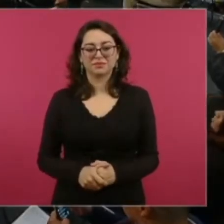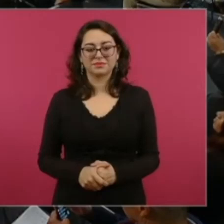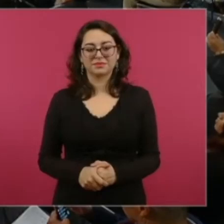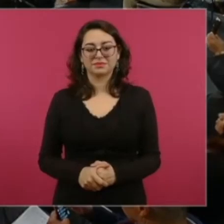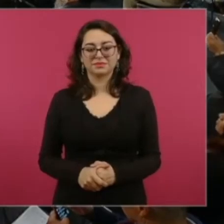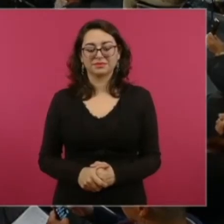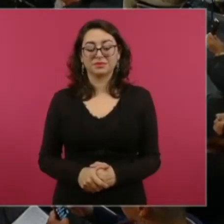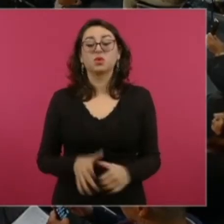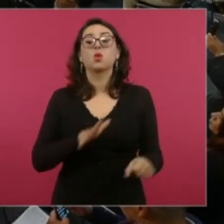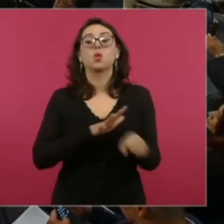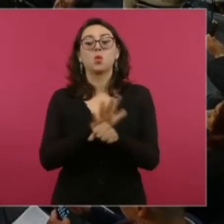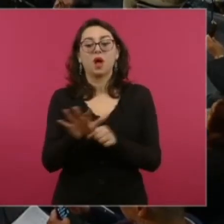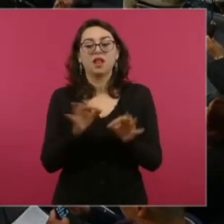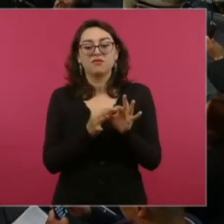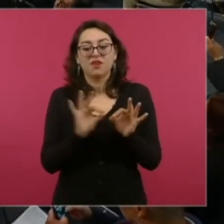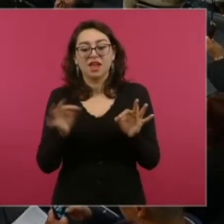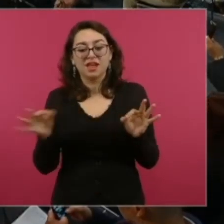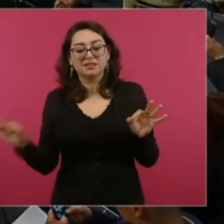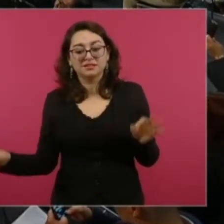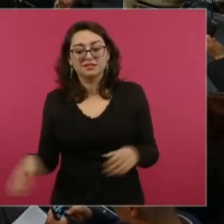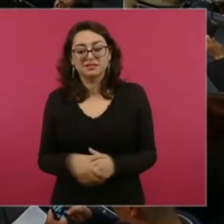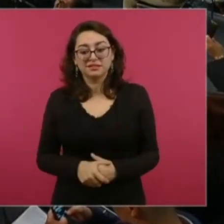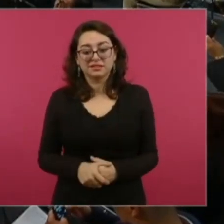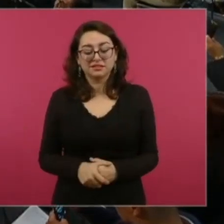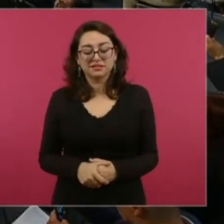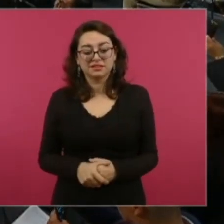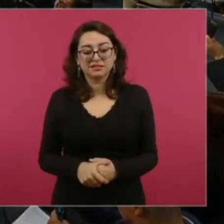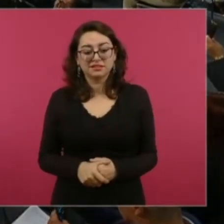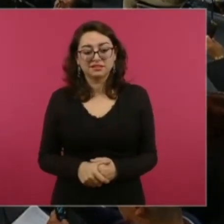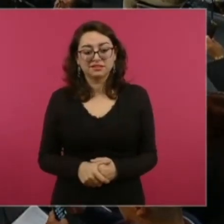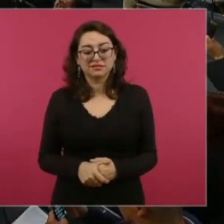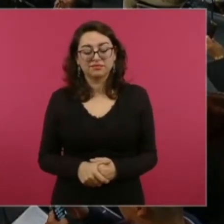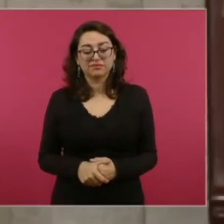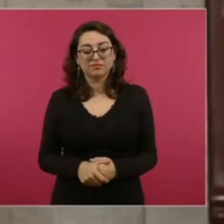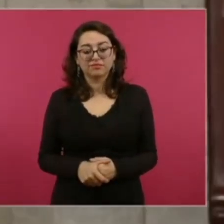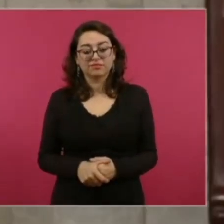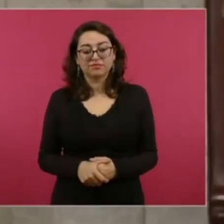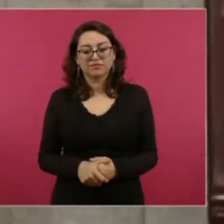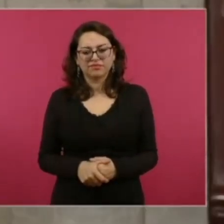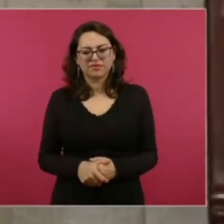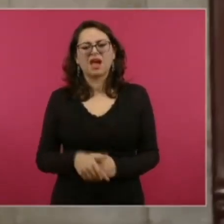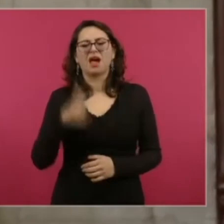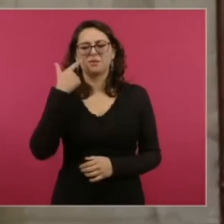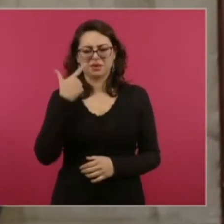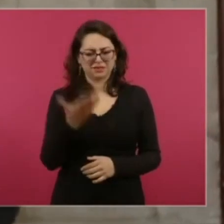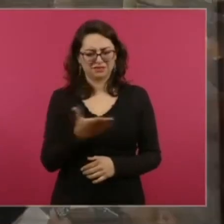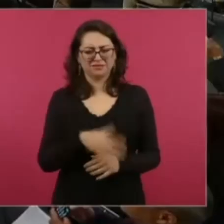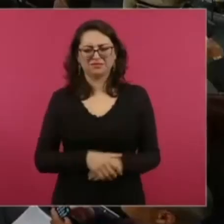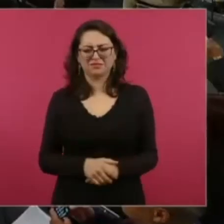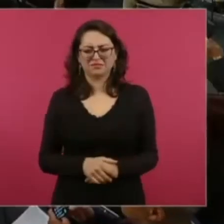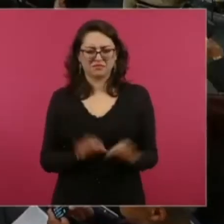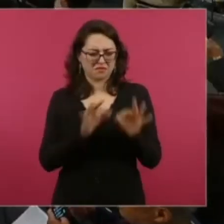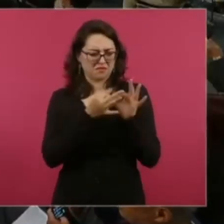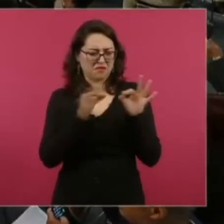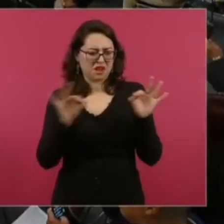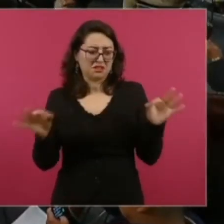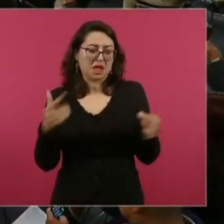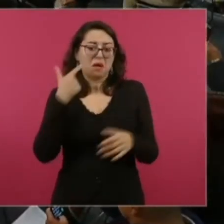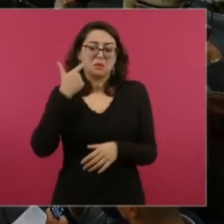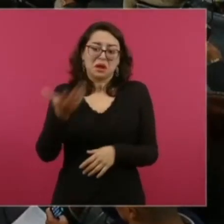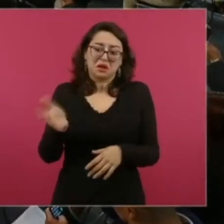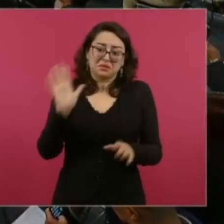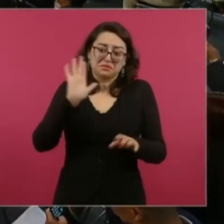¿Cuál es la frase? Le pusieron y le pusieron. A ver, ponlo. Pues ya de una vez iban